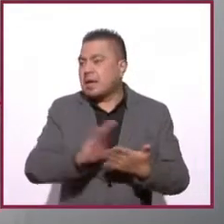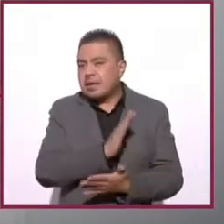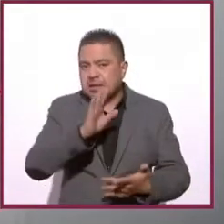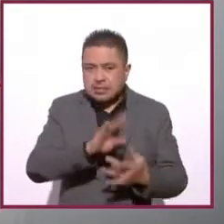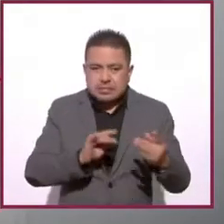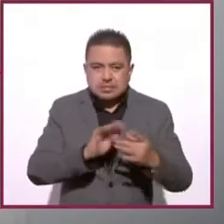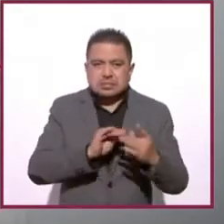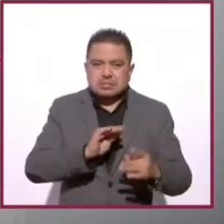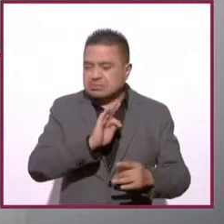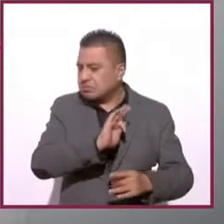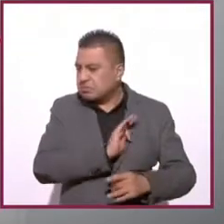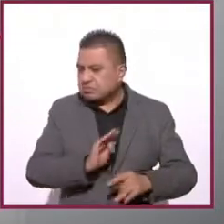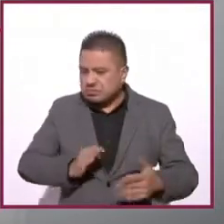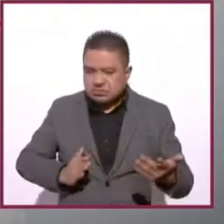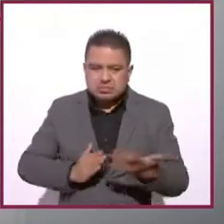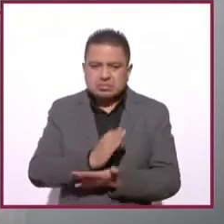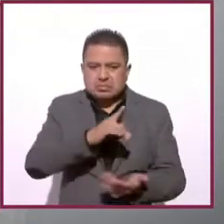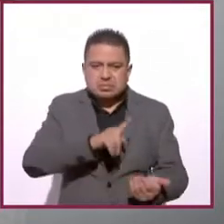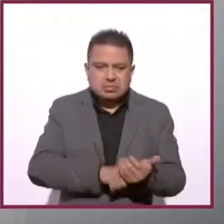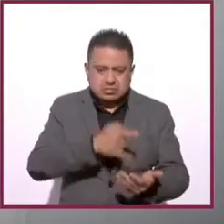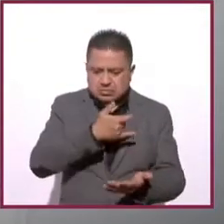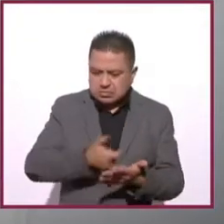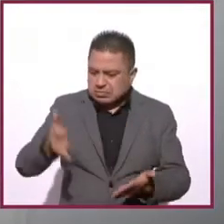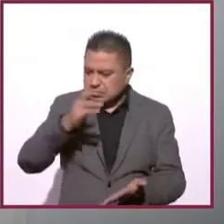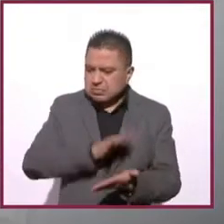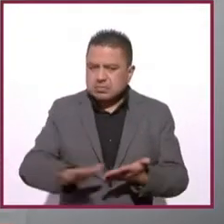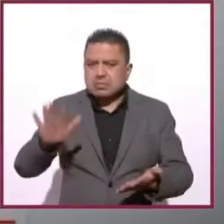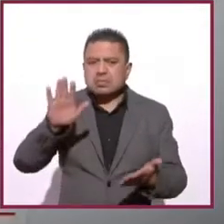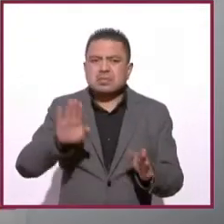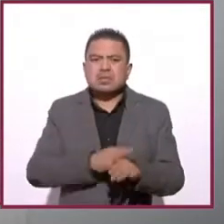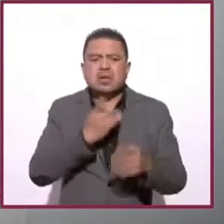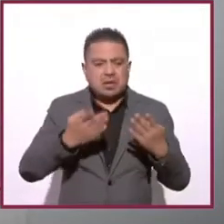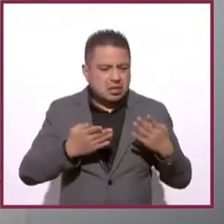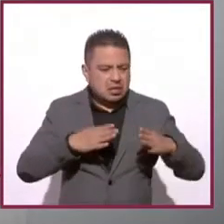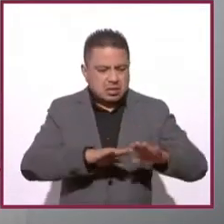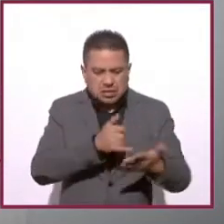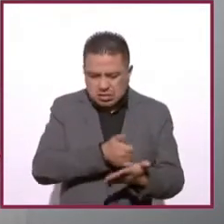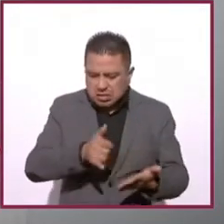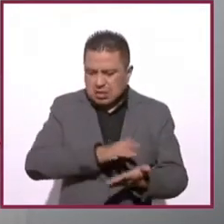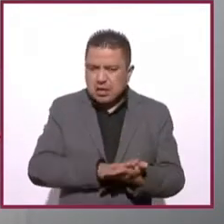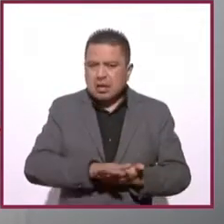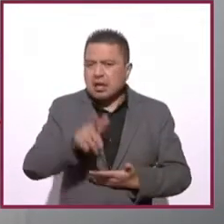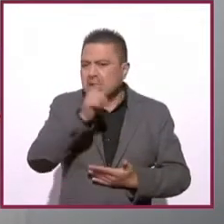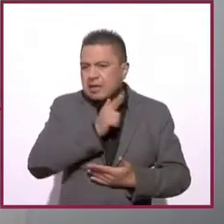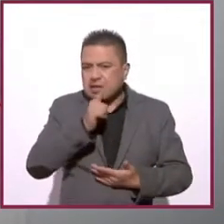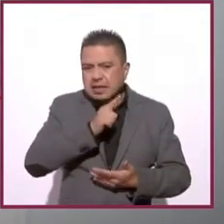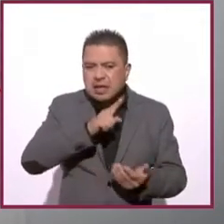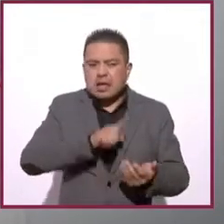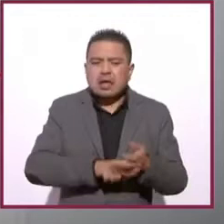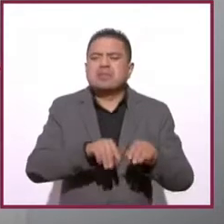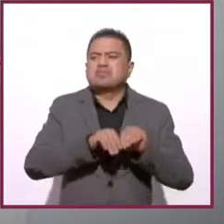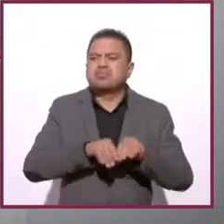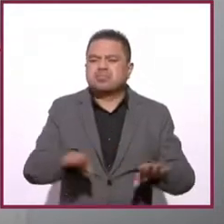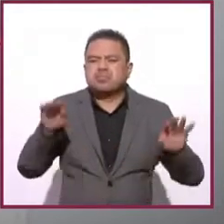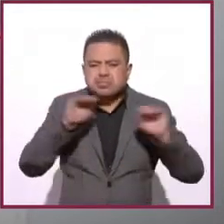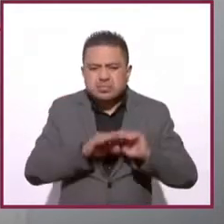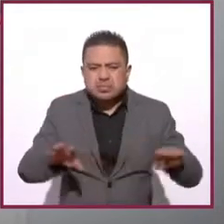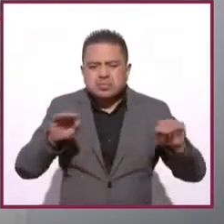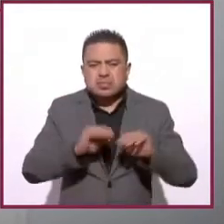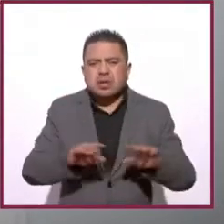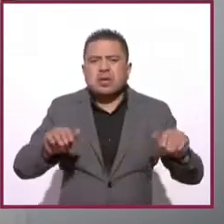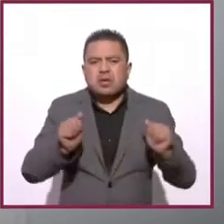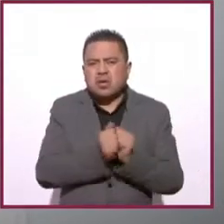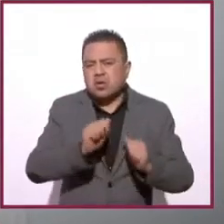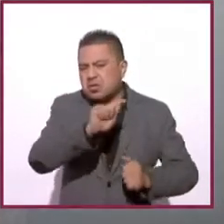ante la imposibilidad de generar ediciones impresas por el cierre de imprentas, la Academia de la Lengua difunde sus publicaciones en